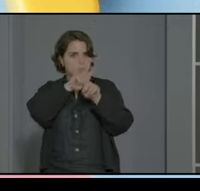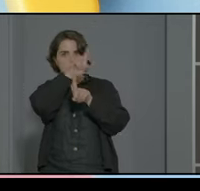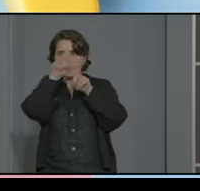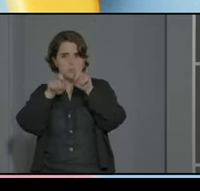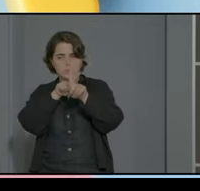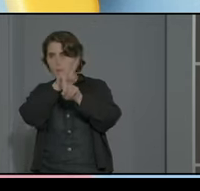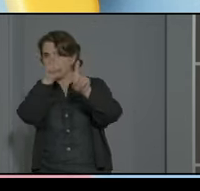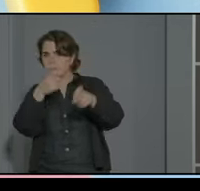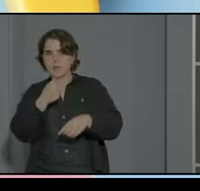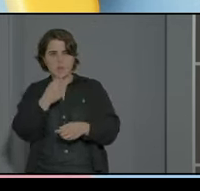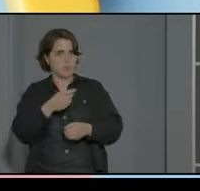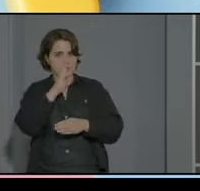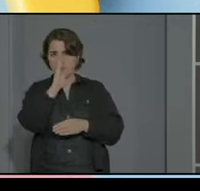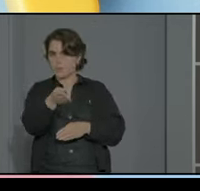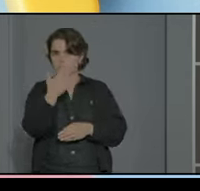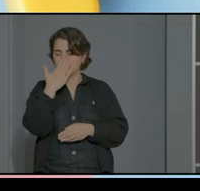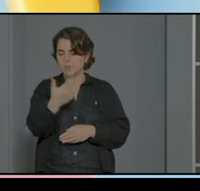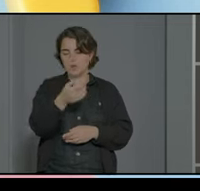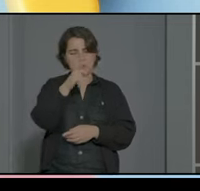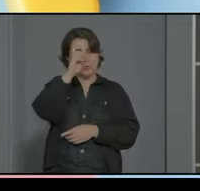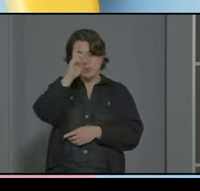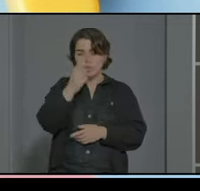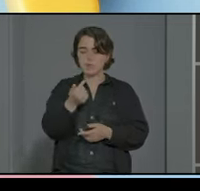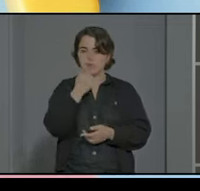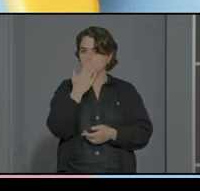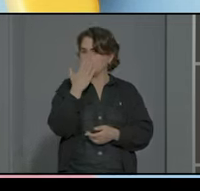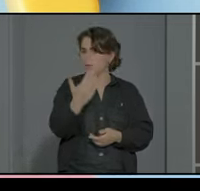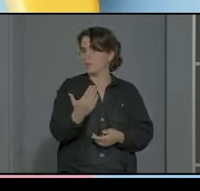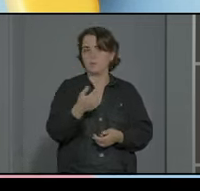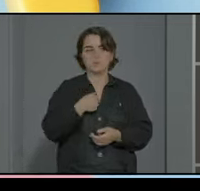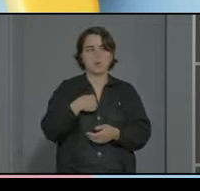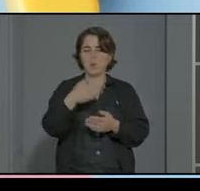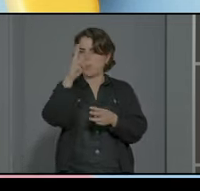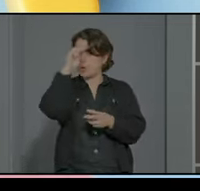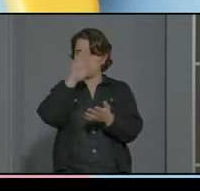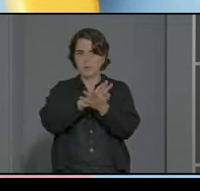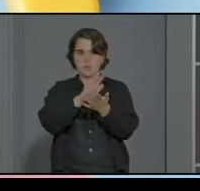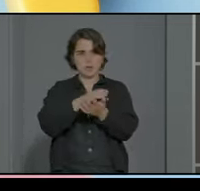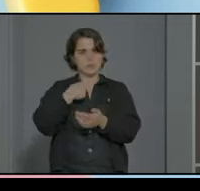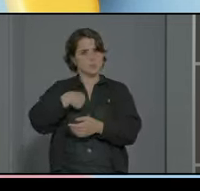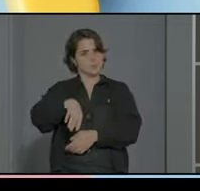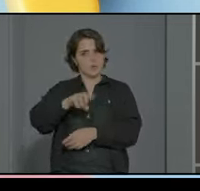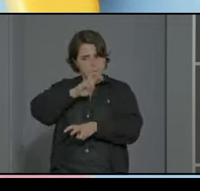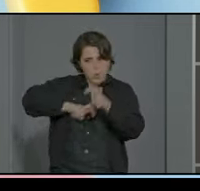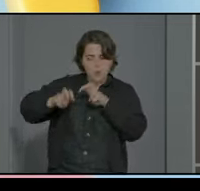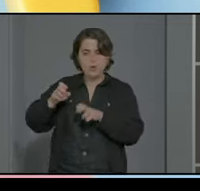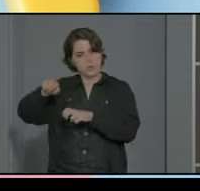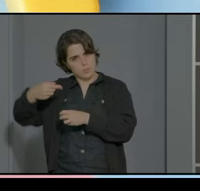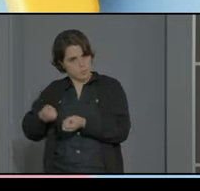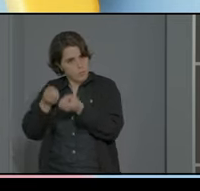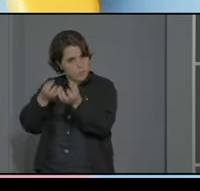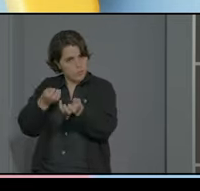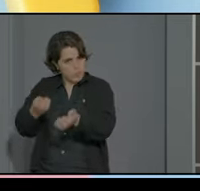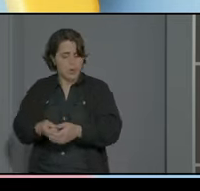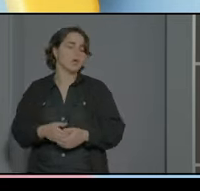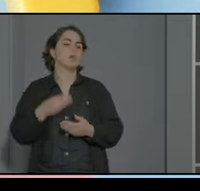no lo sé pues ser sencillos también ser humildes y decir bueno no te preocupes que me voy a enterar ya te lo contaré también yo creo que